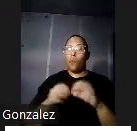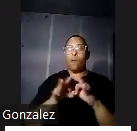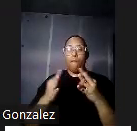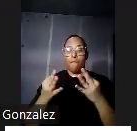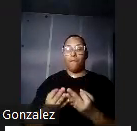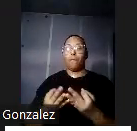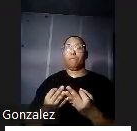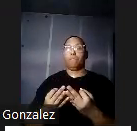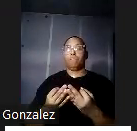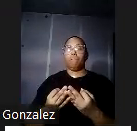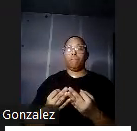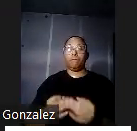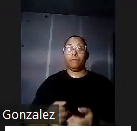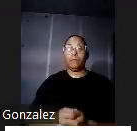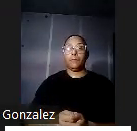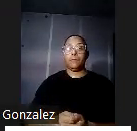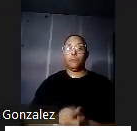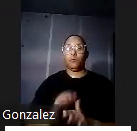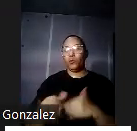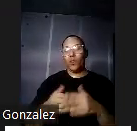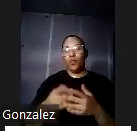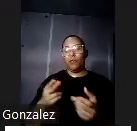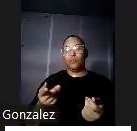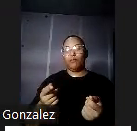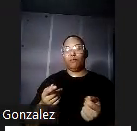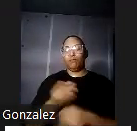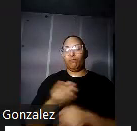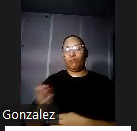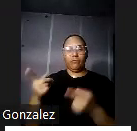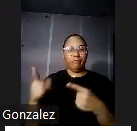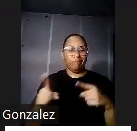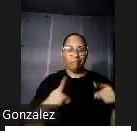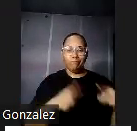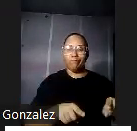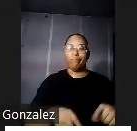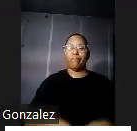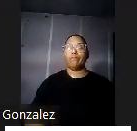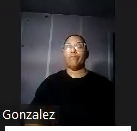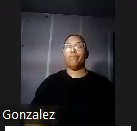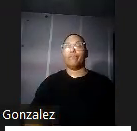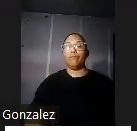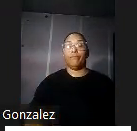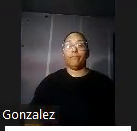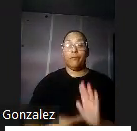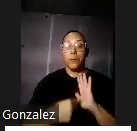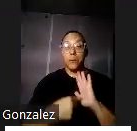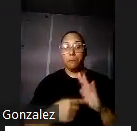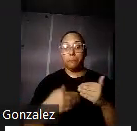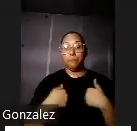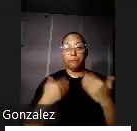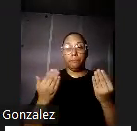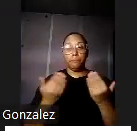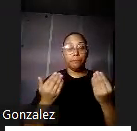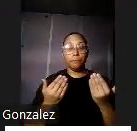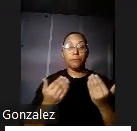esas intimidades dentro del hogar que no salían de las puertas para afuera y fíjense aquí tenemos varias